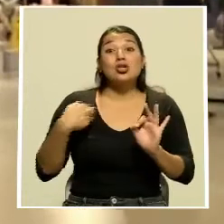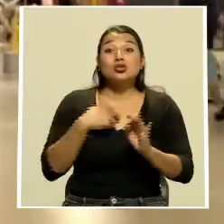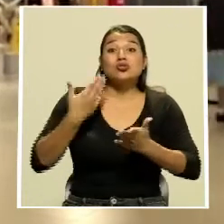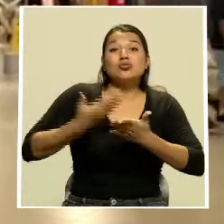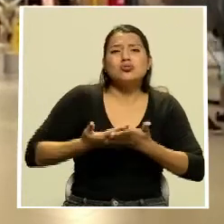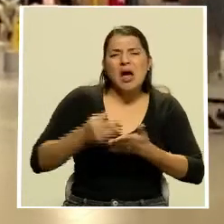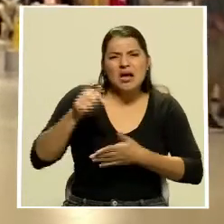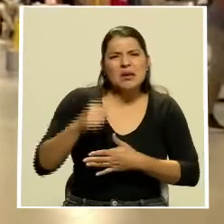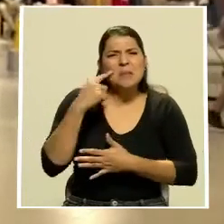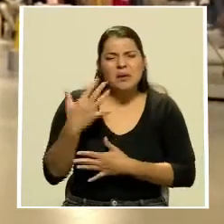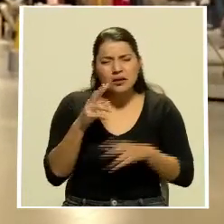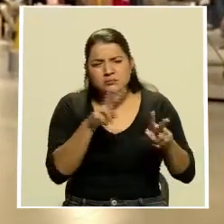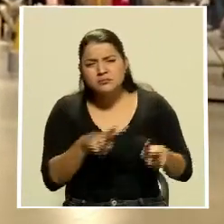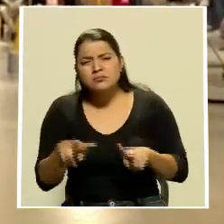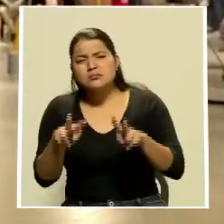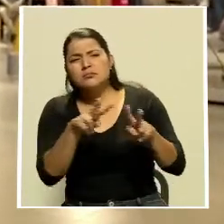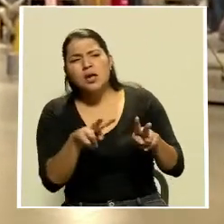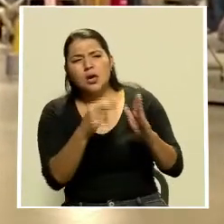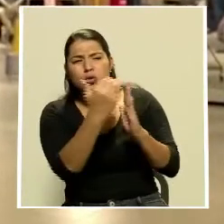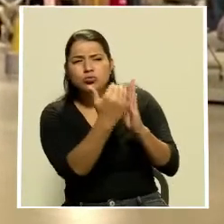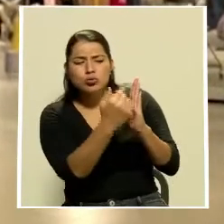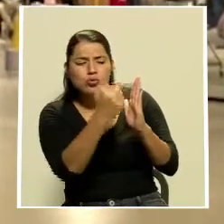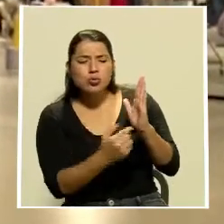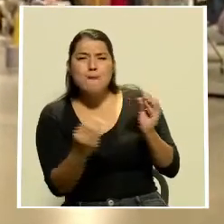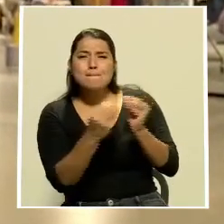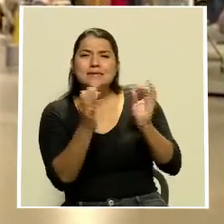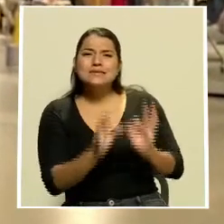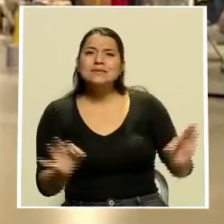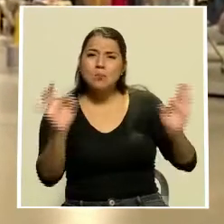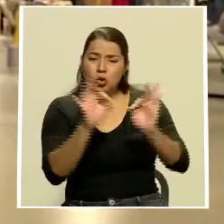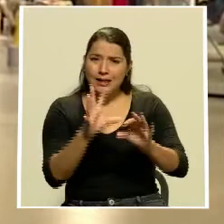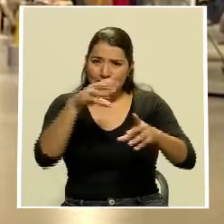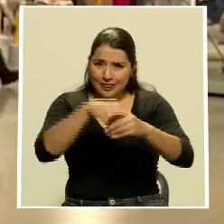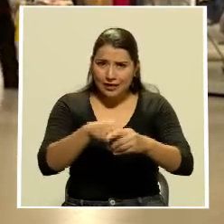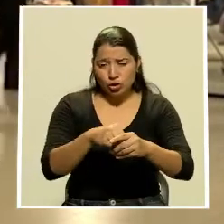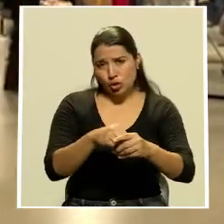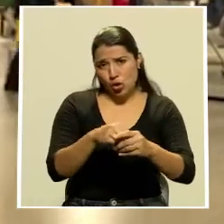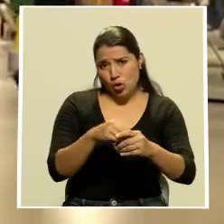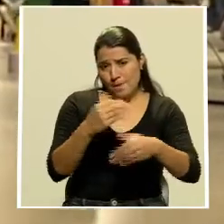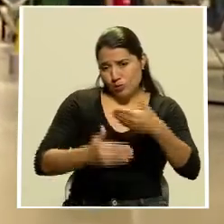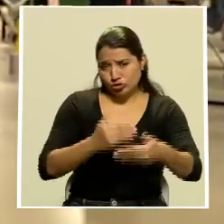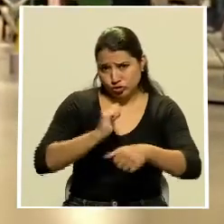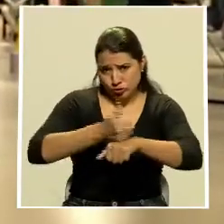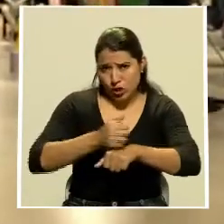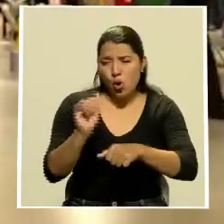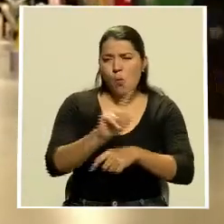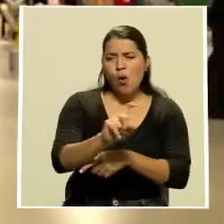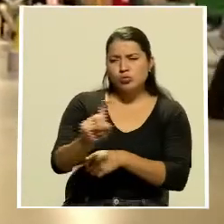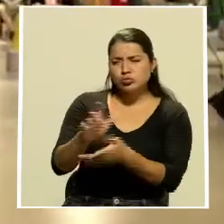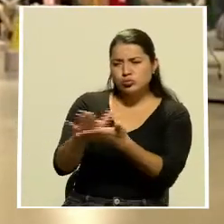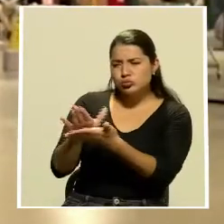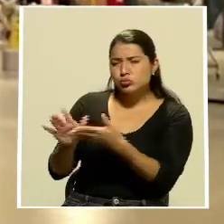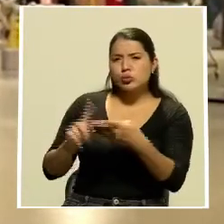los aspectos más relevantes del protocolo, los cuales son el plan de limpieza y desinfección, el uso del equipo de protección